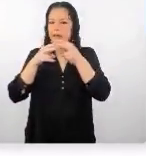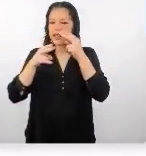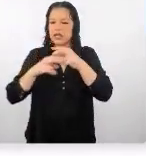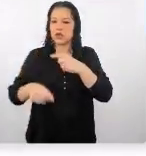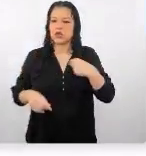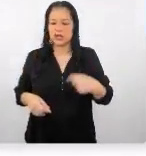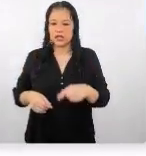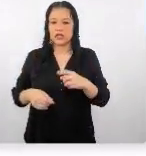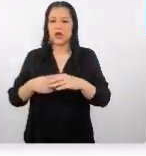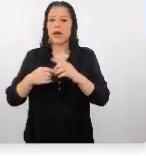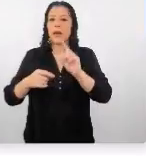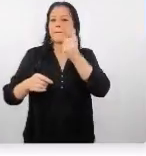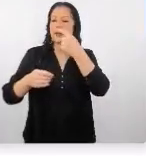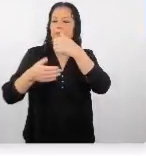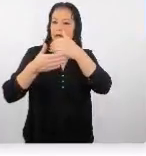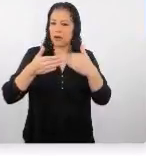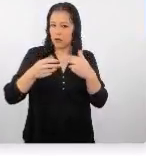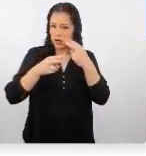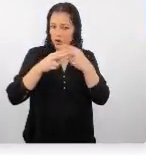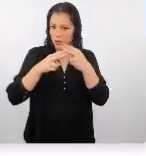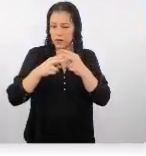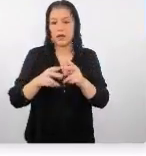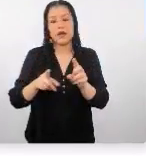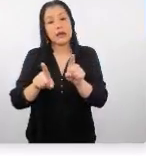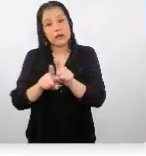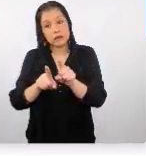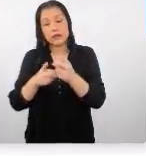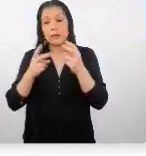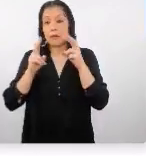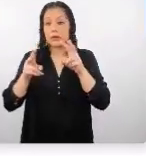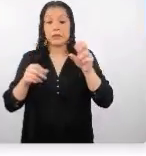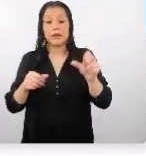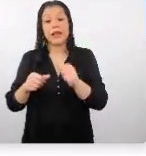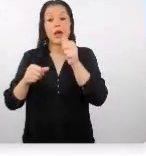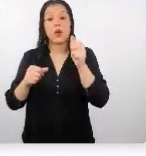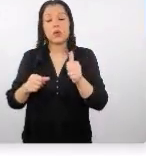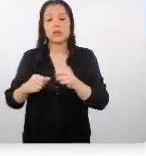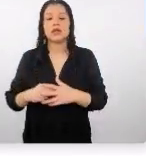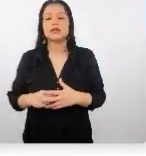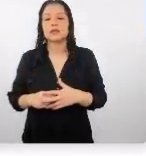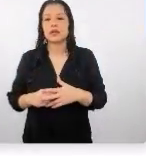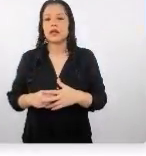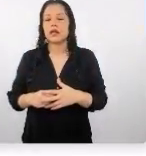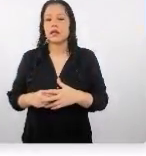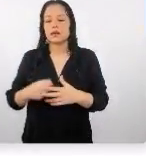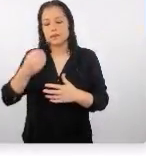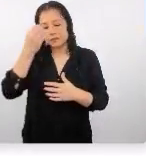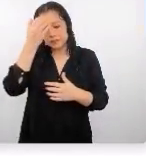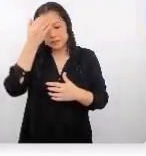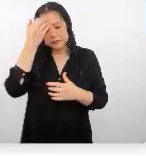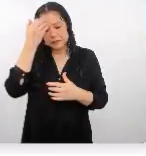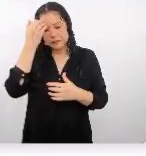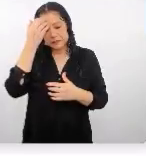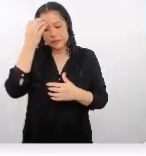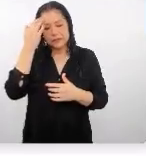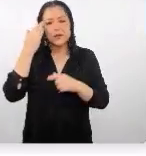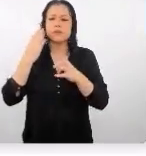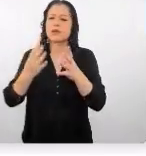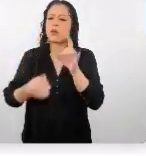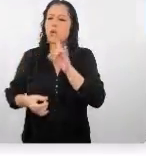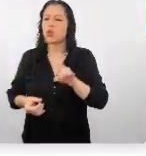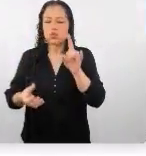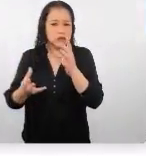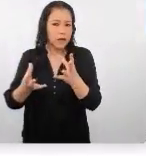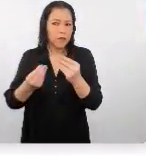escriben antes que el nombre ahora también vamos a ver en otras situaciones que es muy usual que